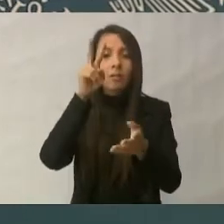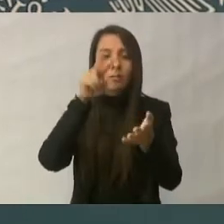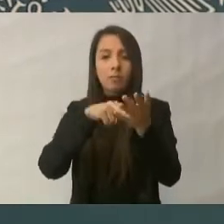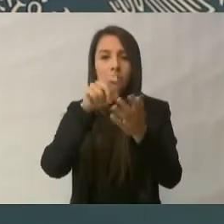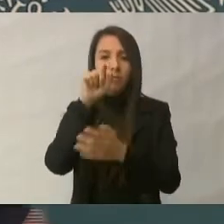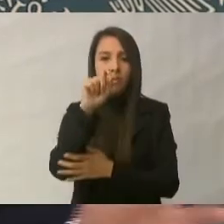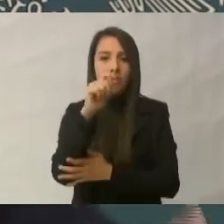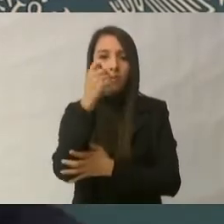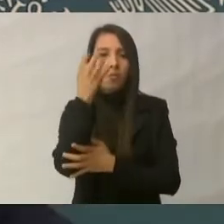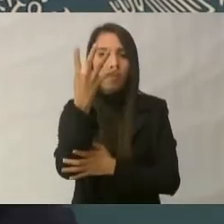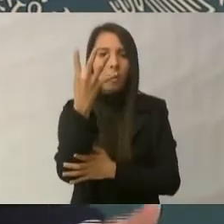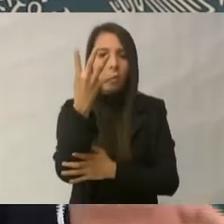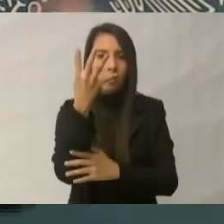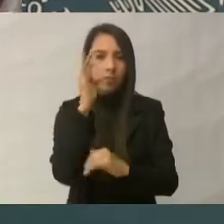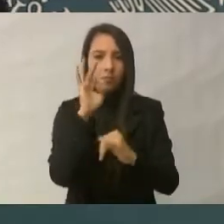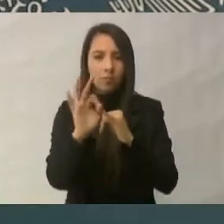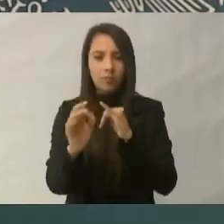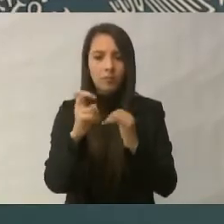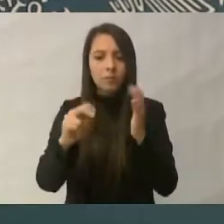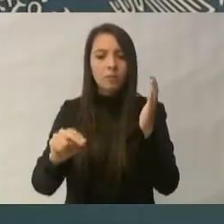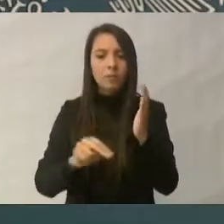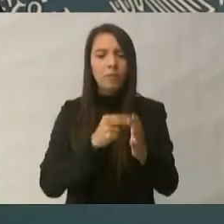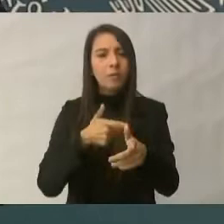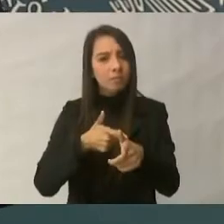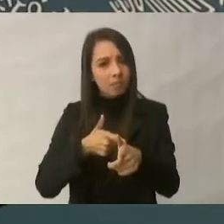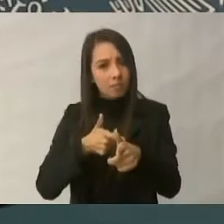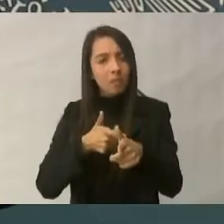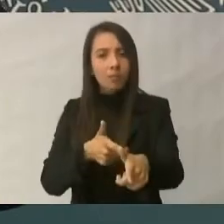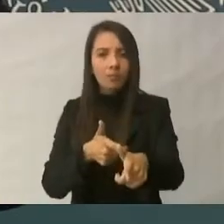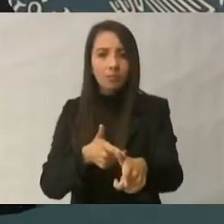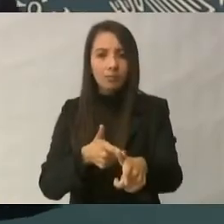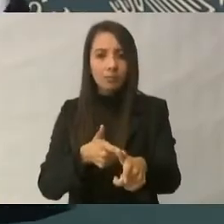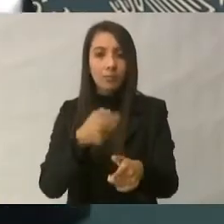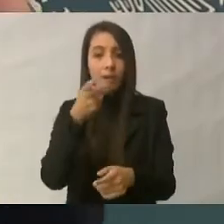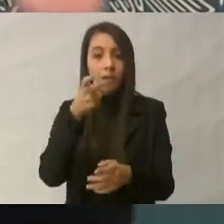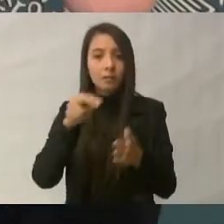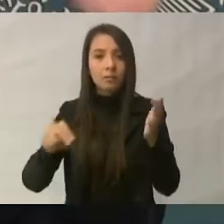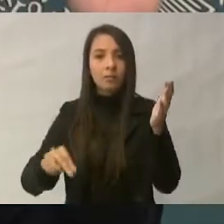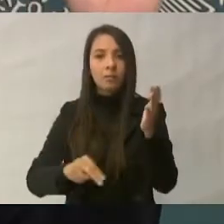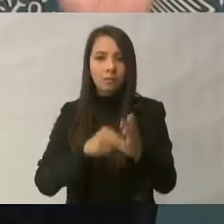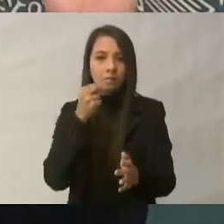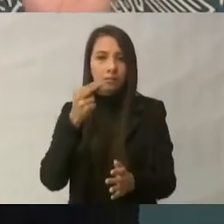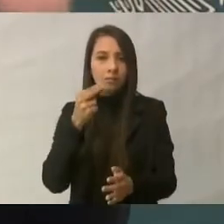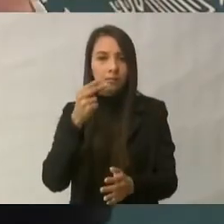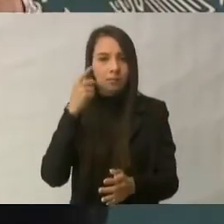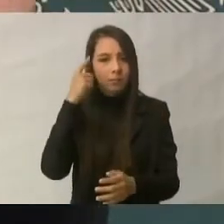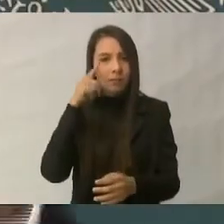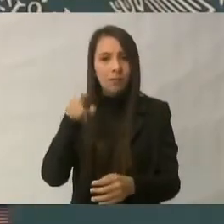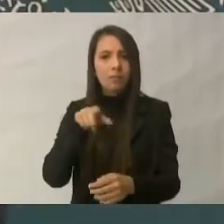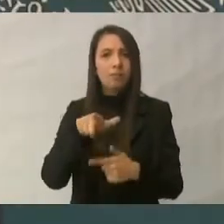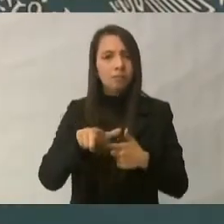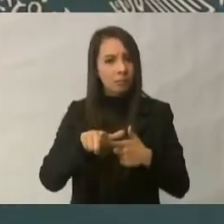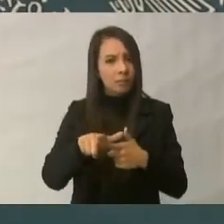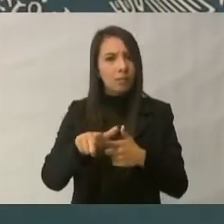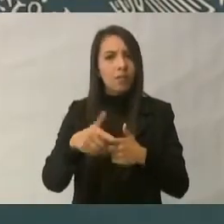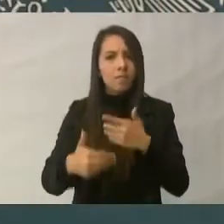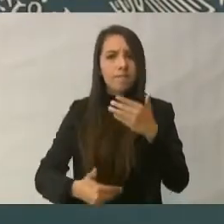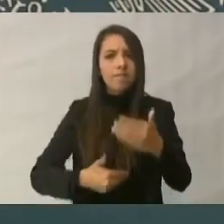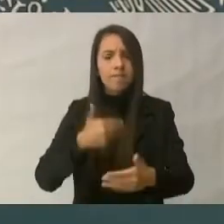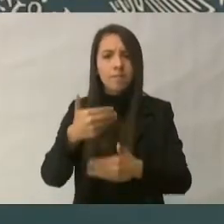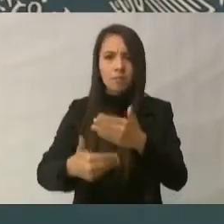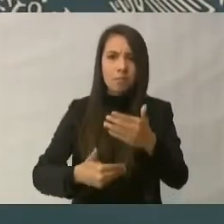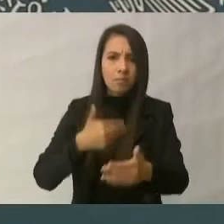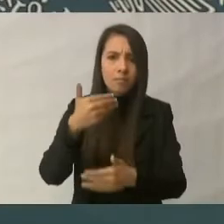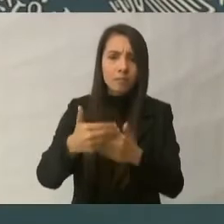Lo que estamos firmando es para que este programa tenga vigencia hasta